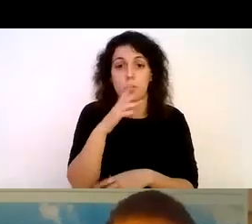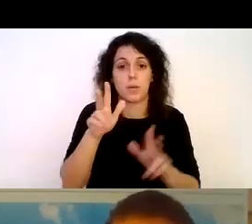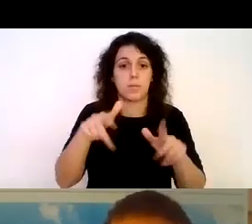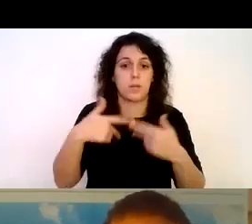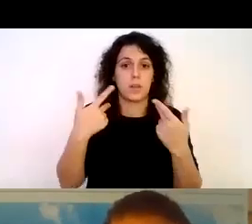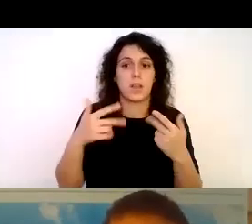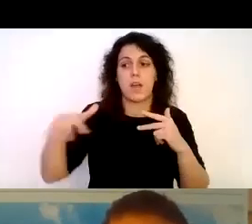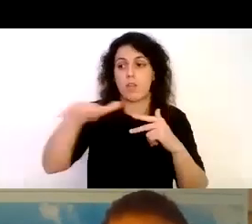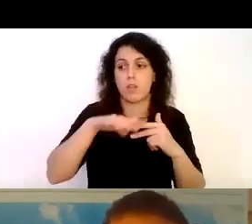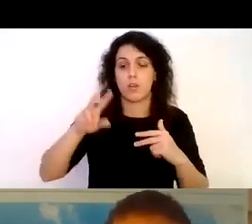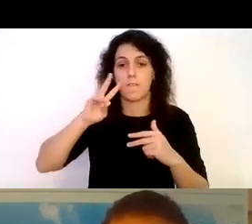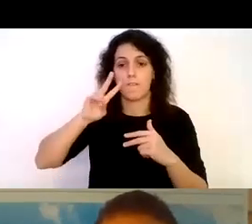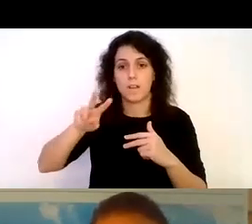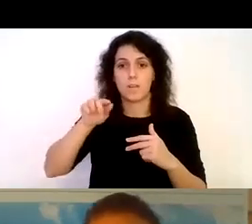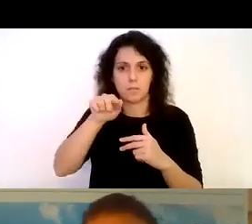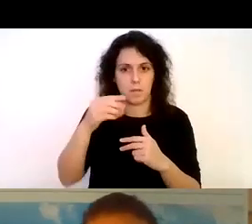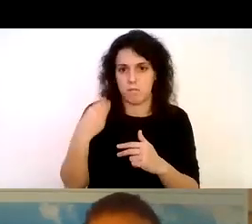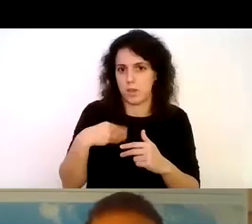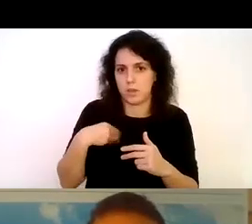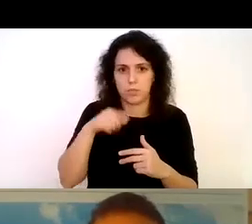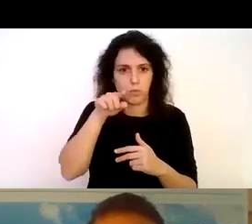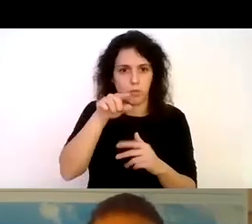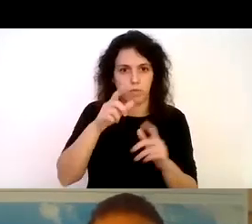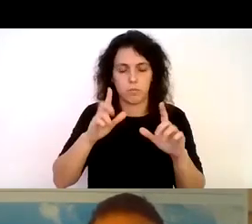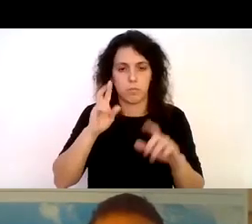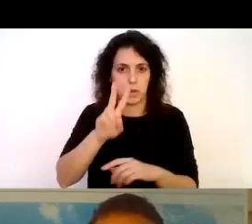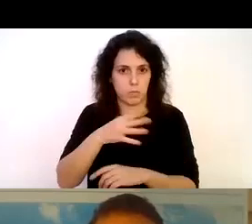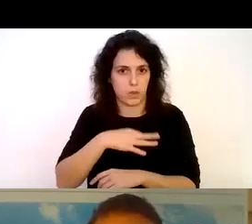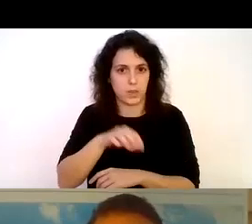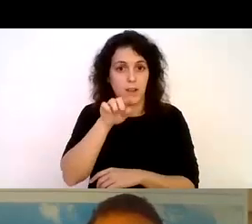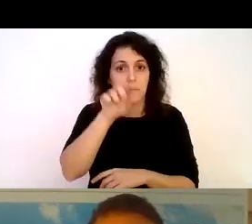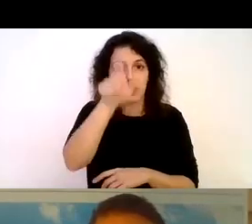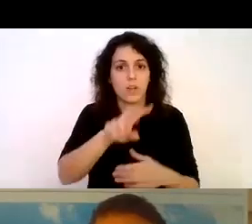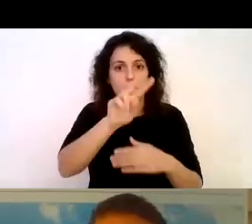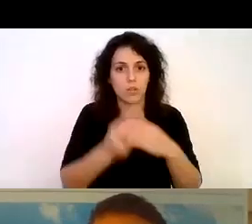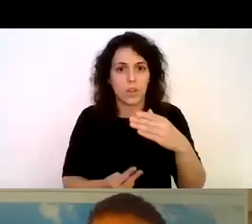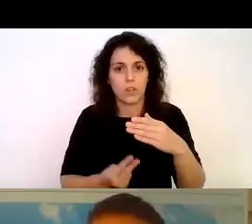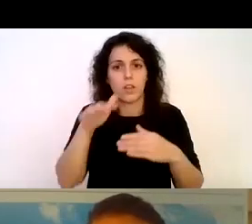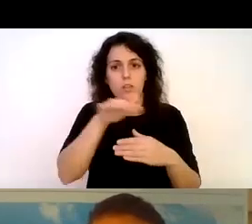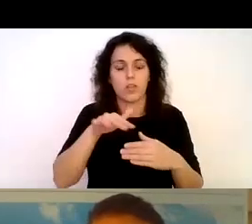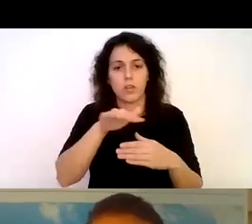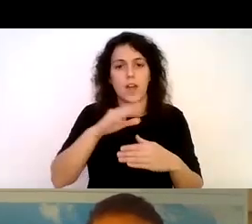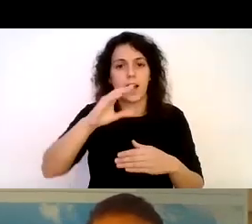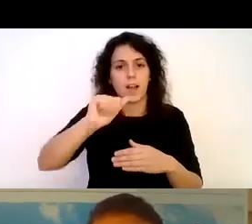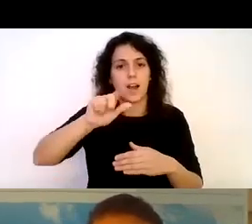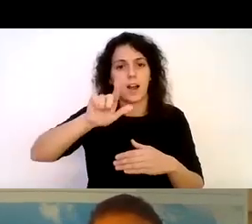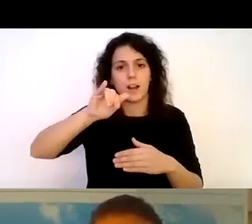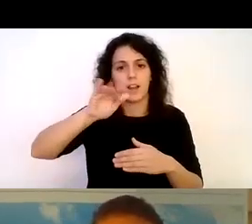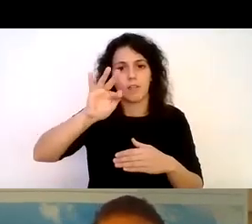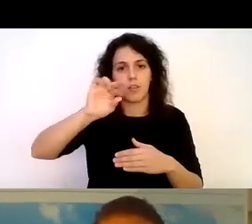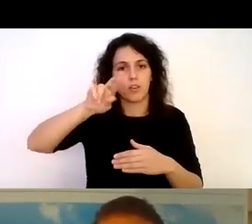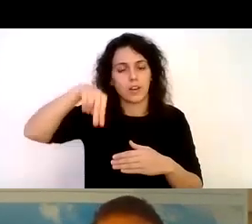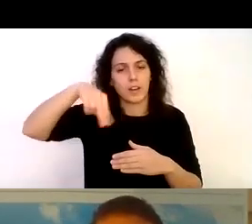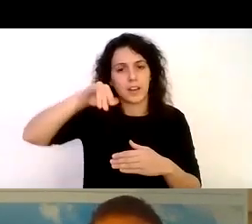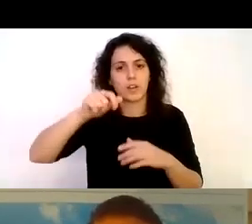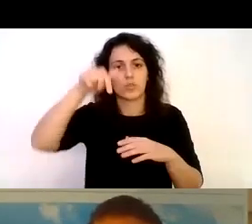entornos como el que siguen aquí vemos una buceadora en Baja California Sur México rodeada